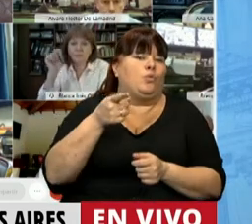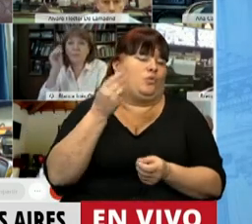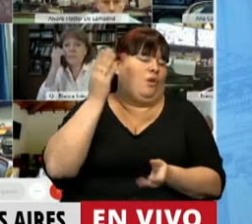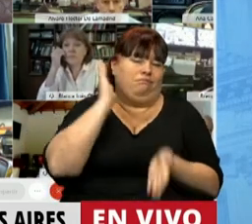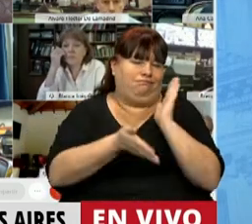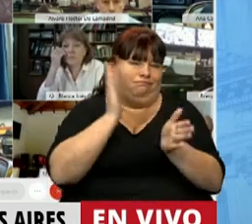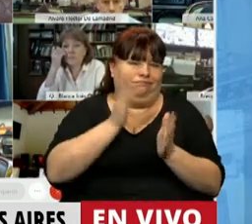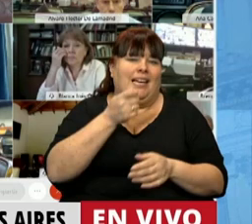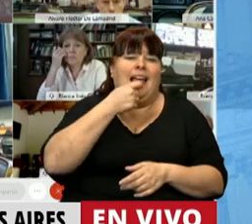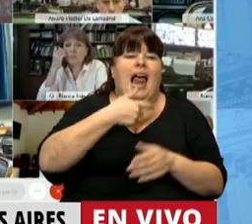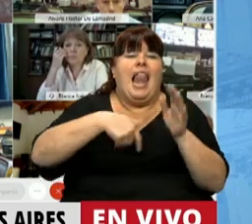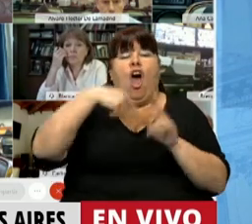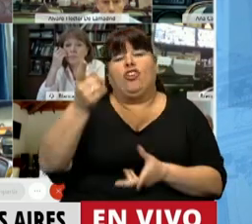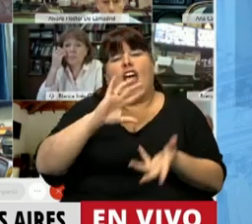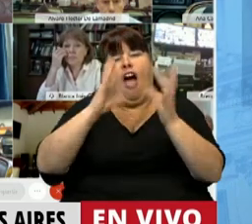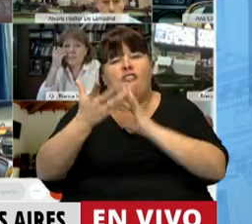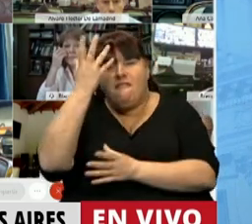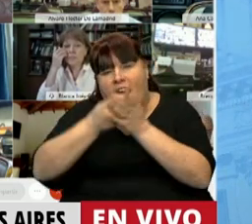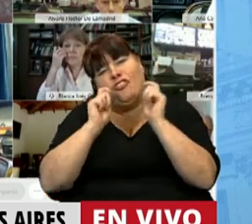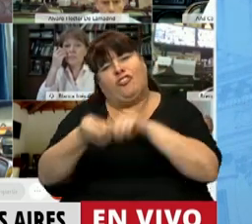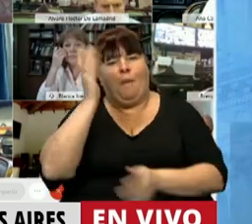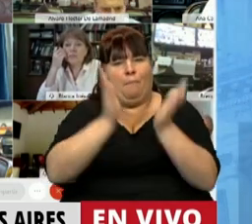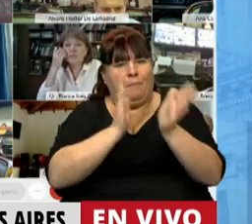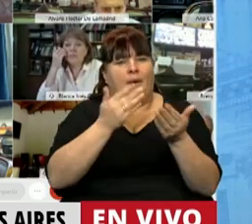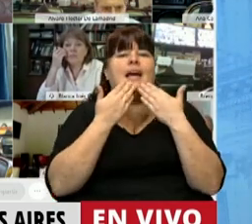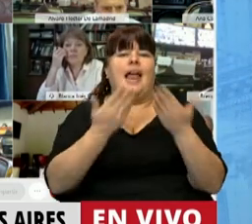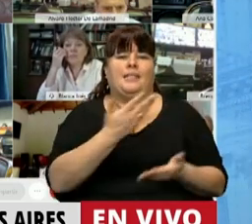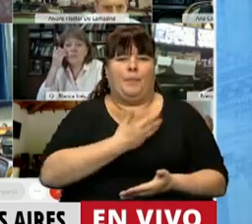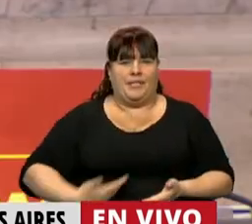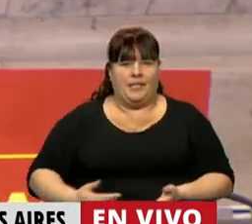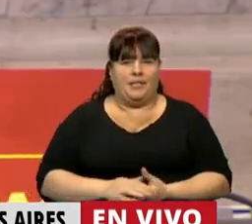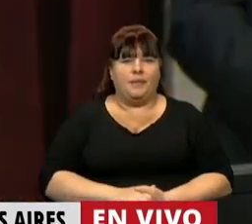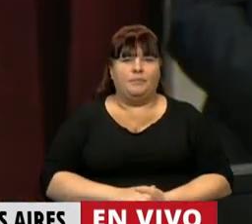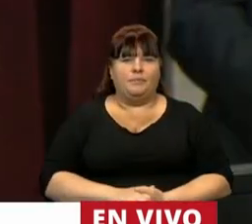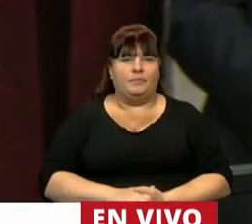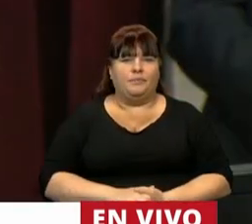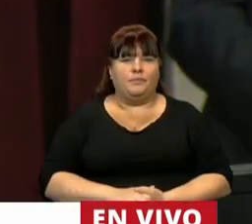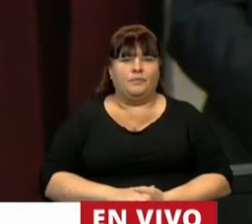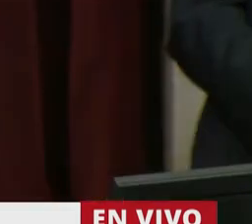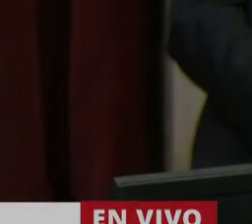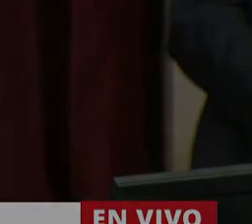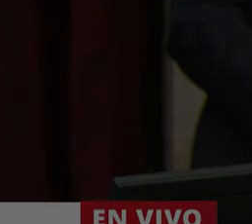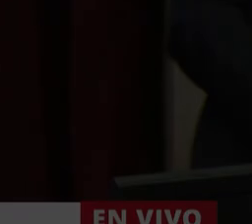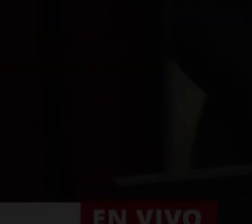represión cuando el resto de los mecanismos le fallan. Muchas gracias, señor Presidente. Gracias, señora diputada del PLA.